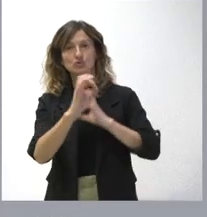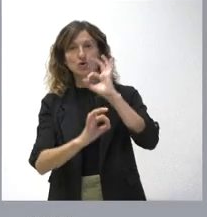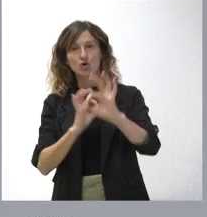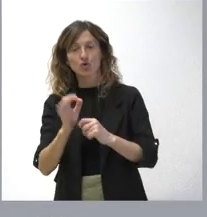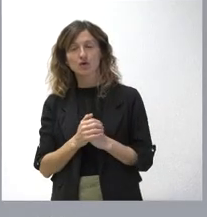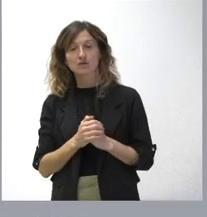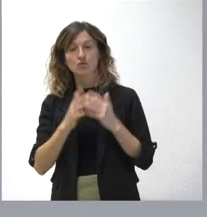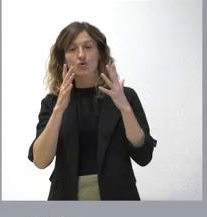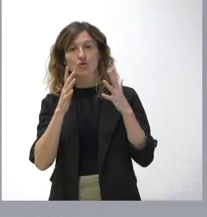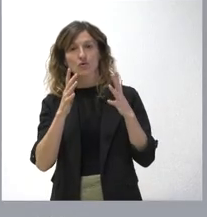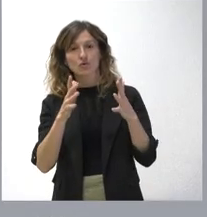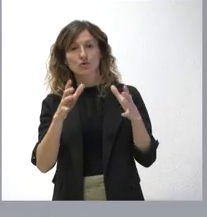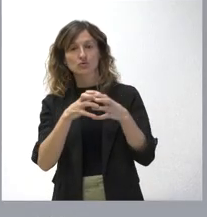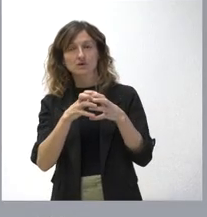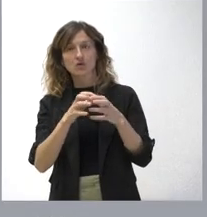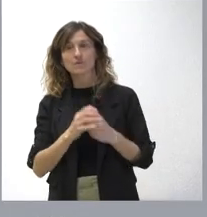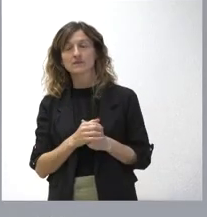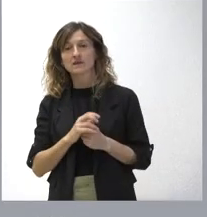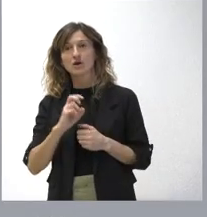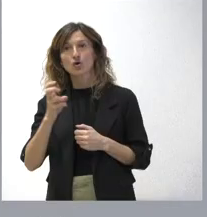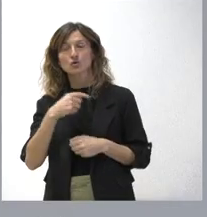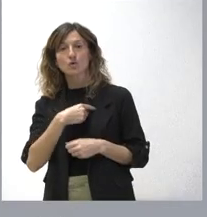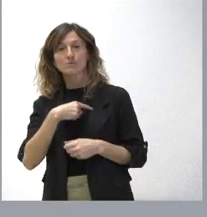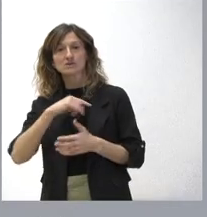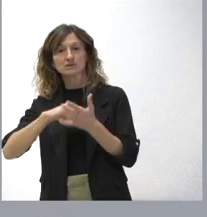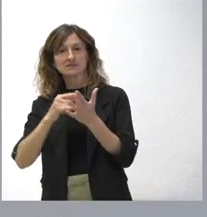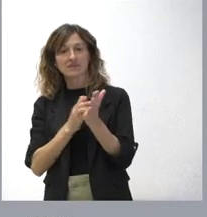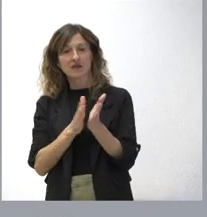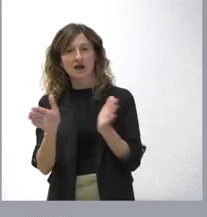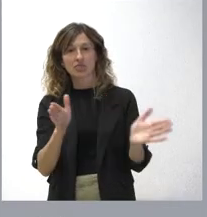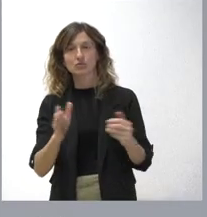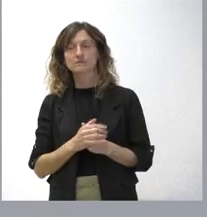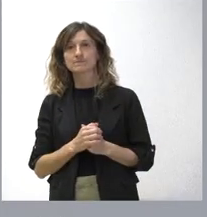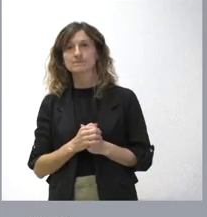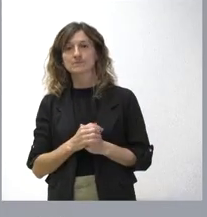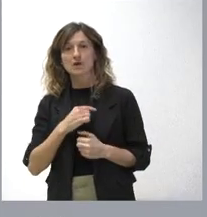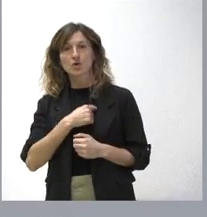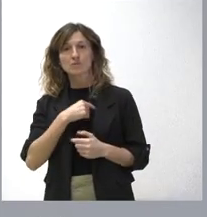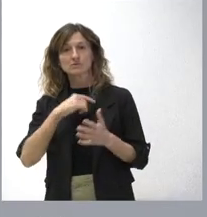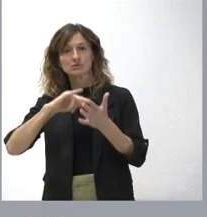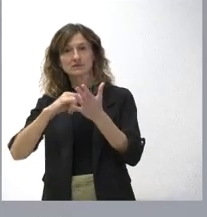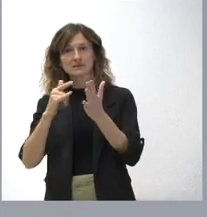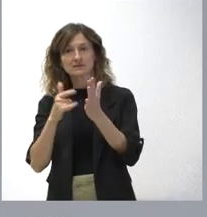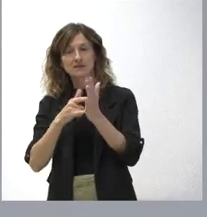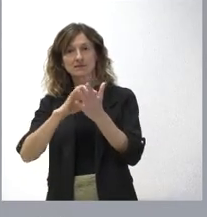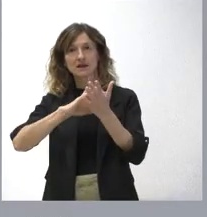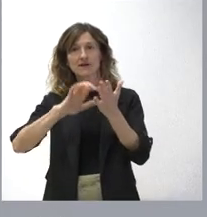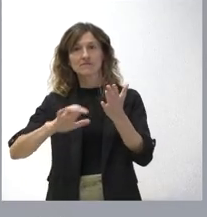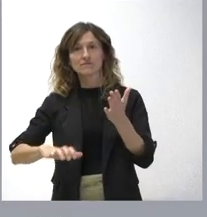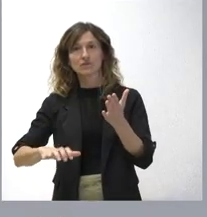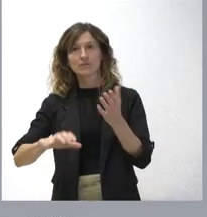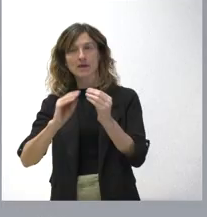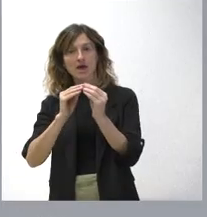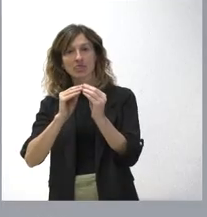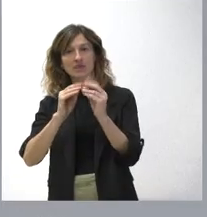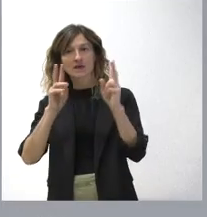consejo asesor y el consejo o la comisión técnica. Con esta comisión técnica y su informe se realizan todo lo que